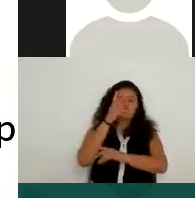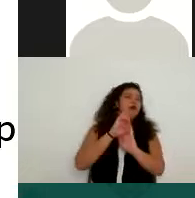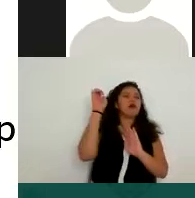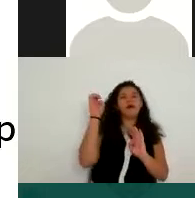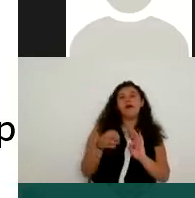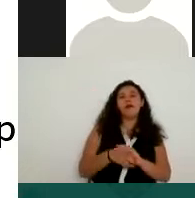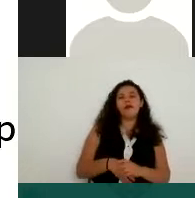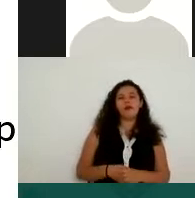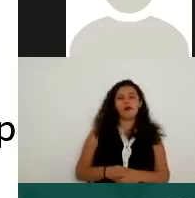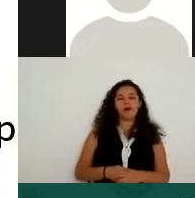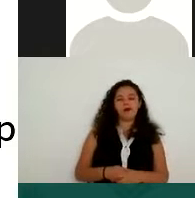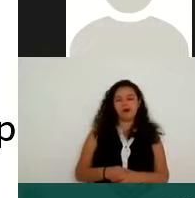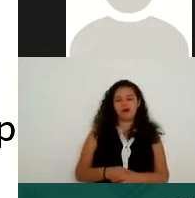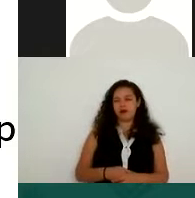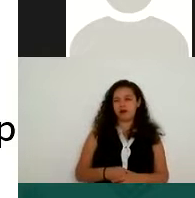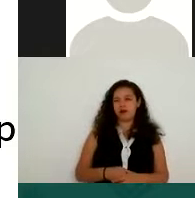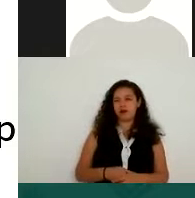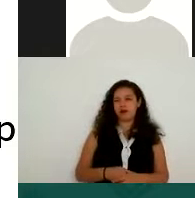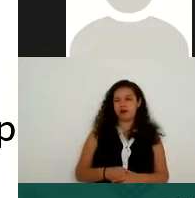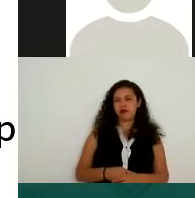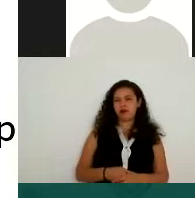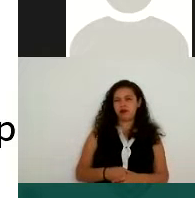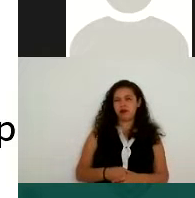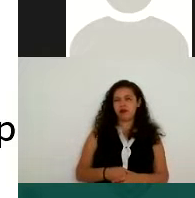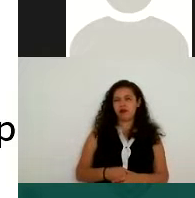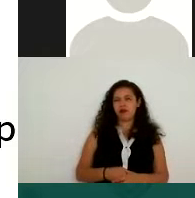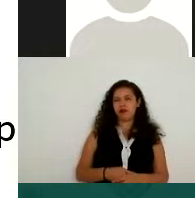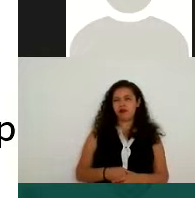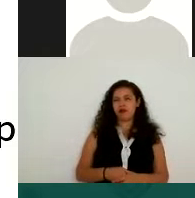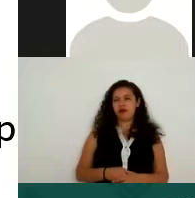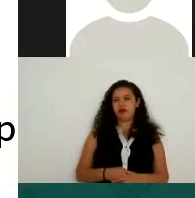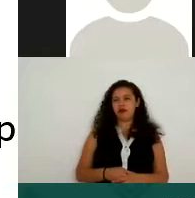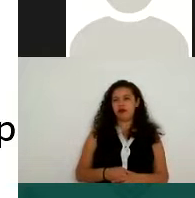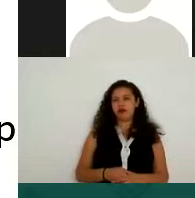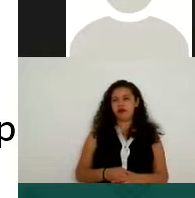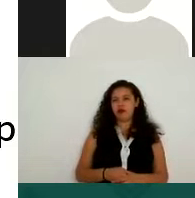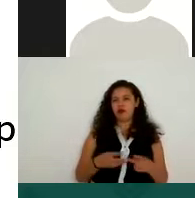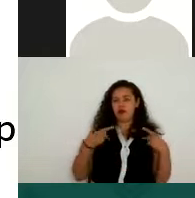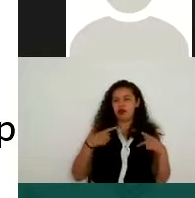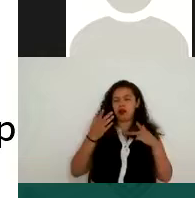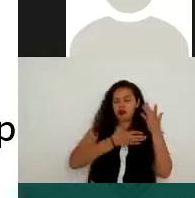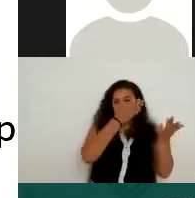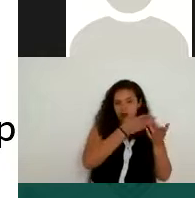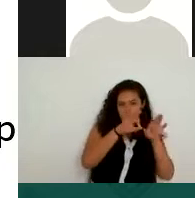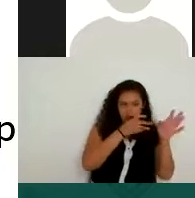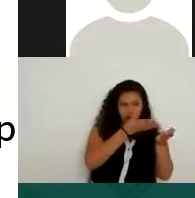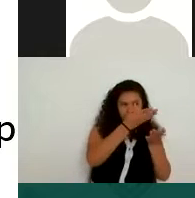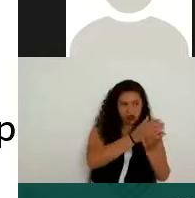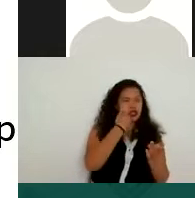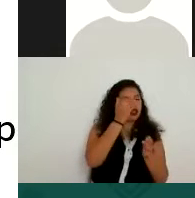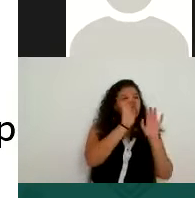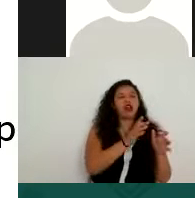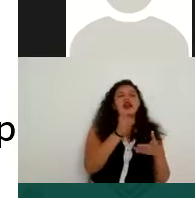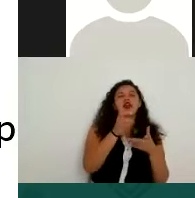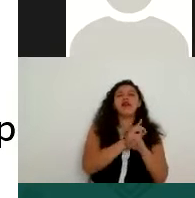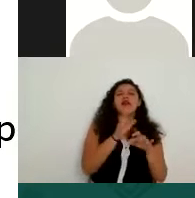persona quiera postularse para algún trabajo. Entonces, aquí ya este dato biométrico ya